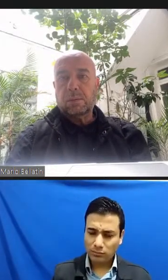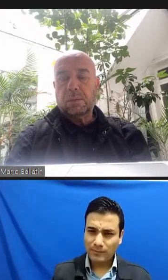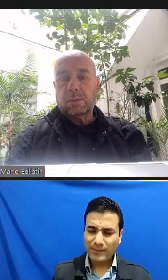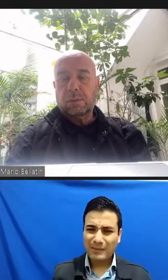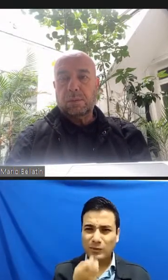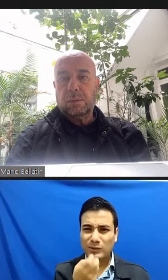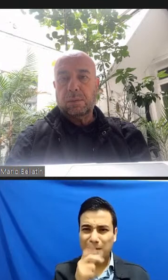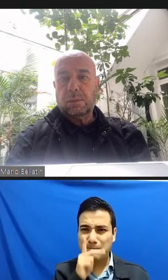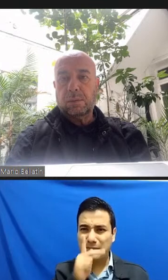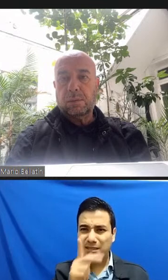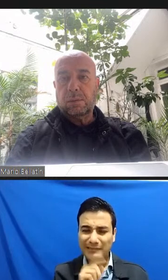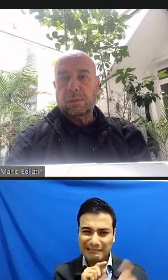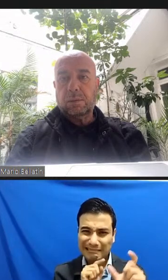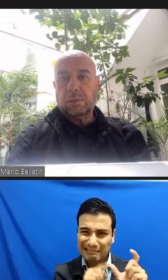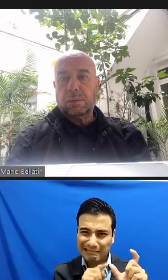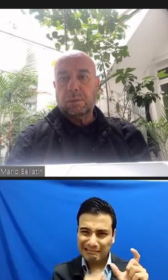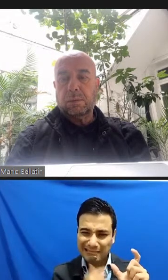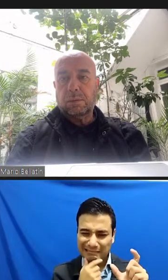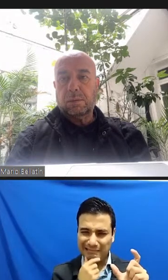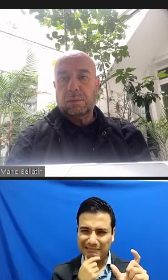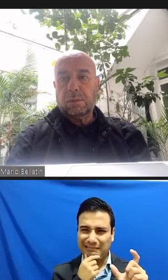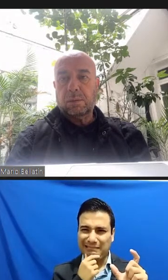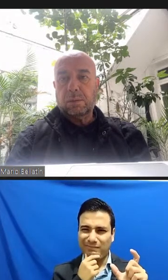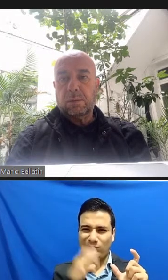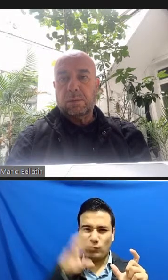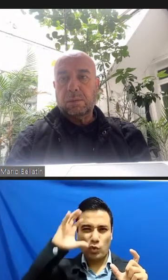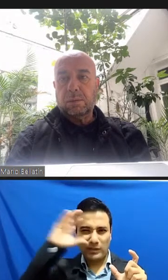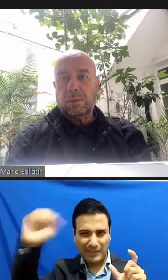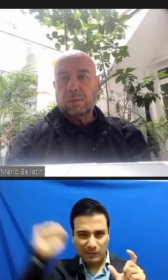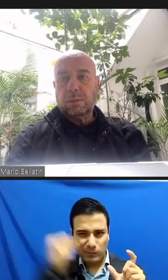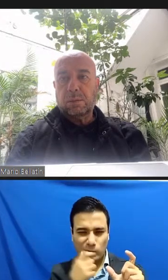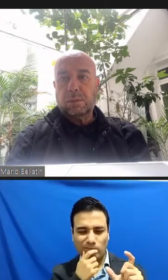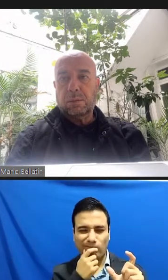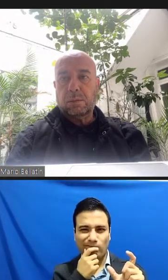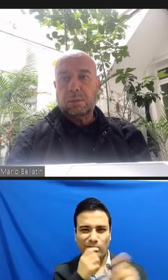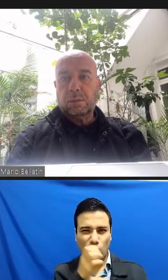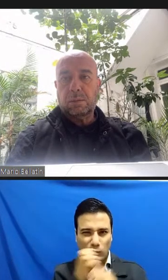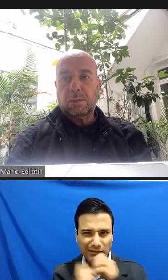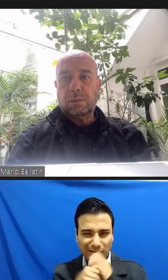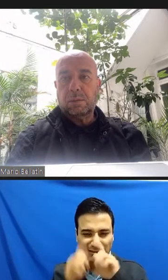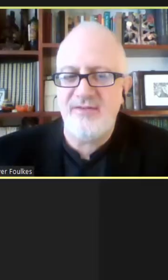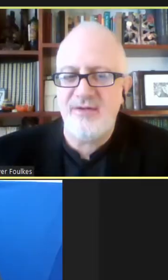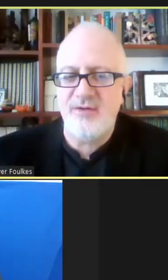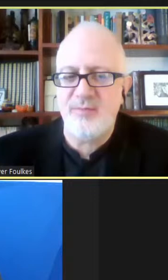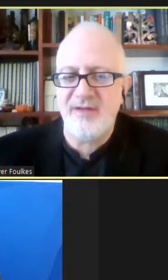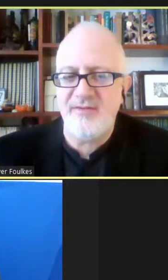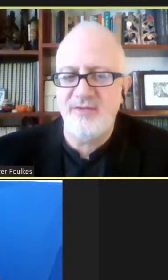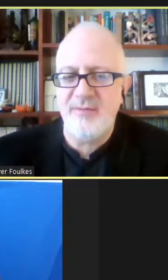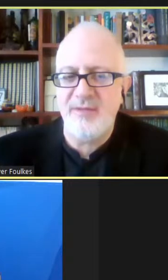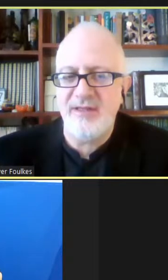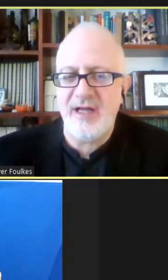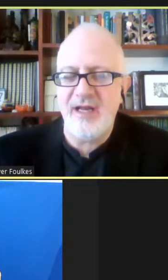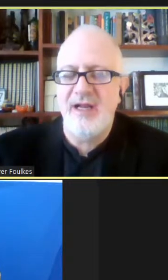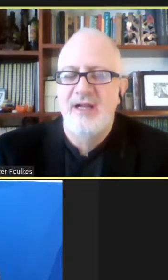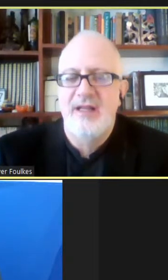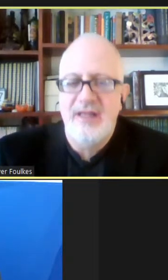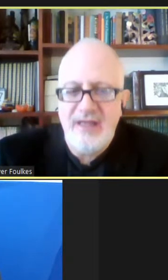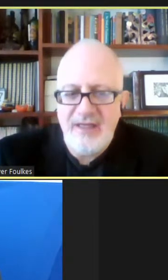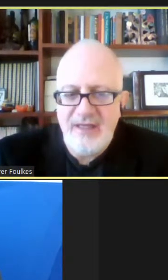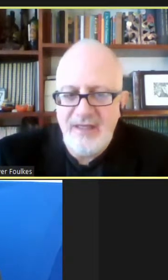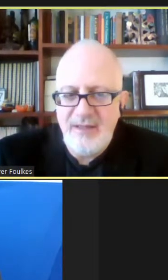y algunas de sus consecuencias sí arrastran una serie de razones por las cuales nos parece fundamental